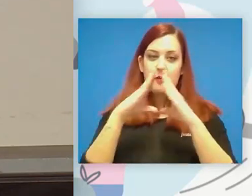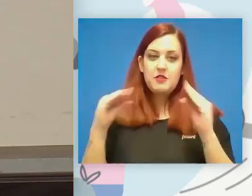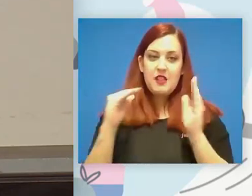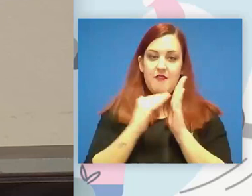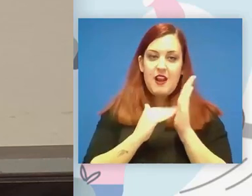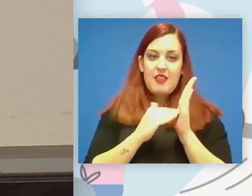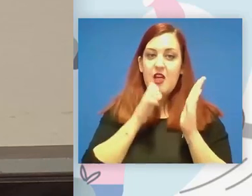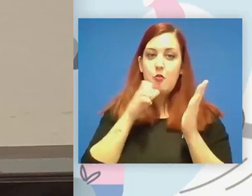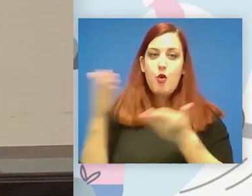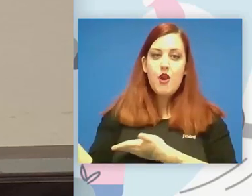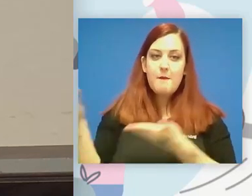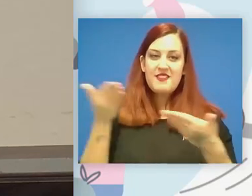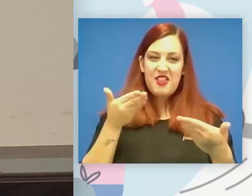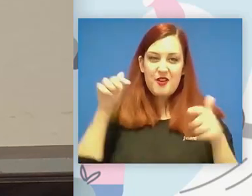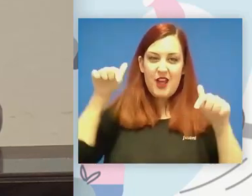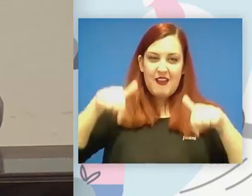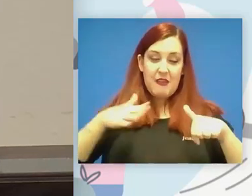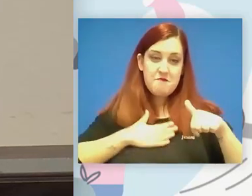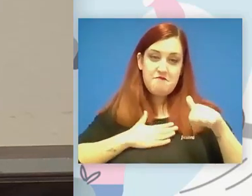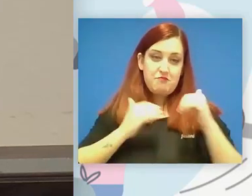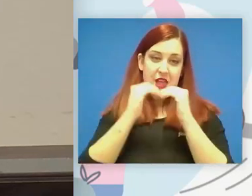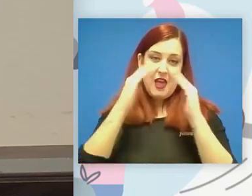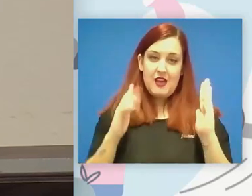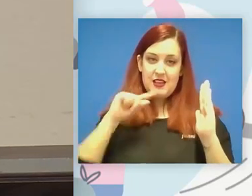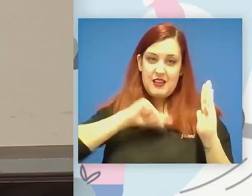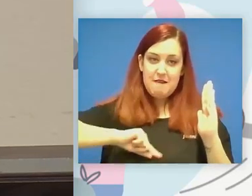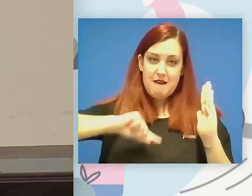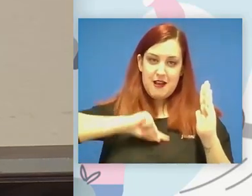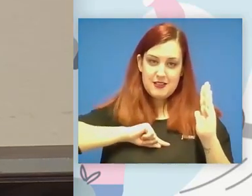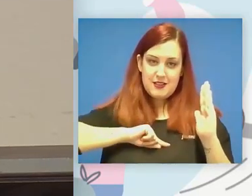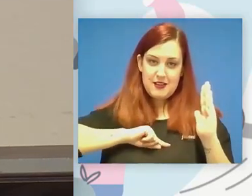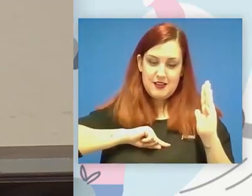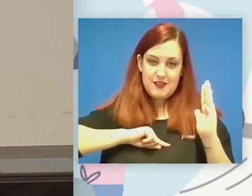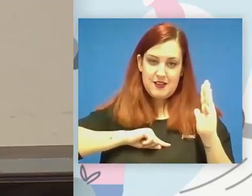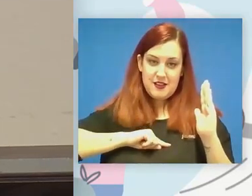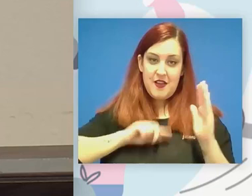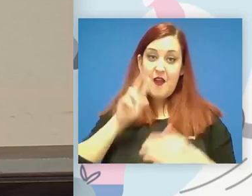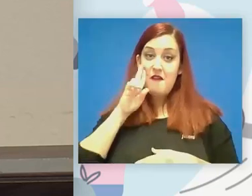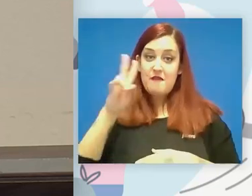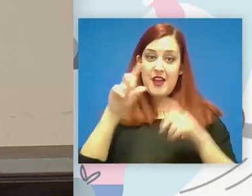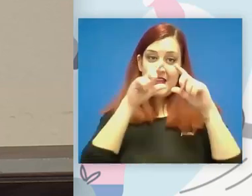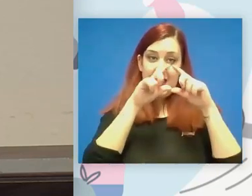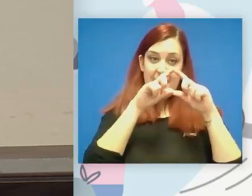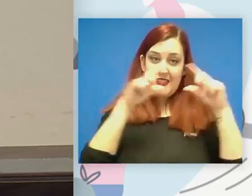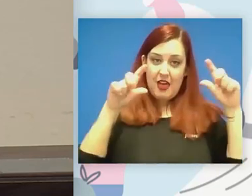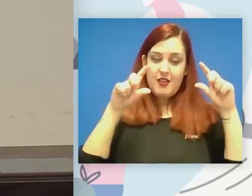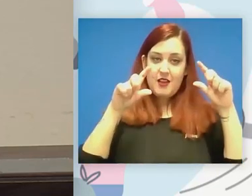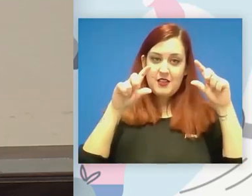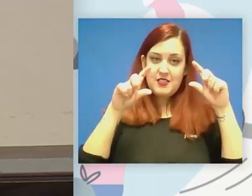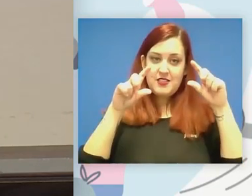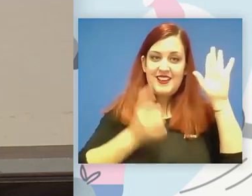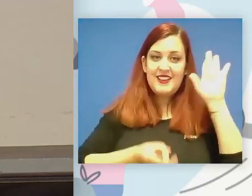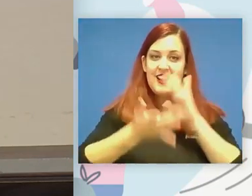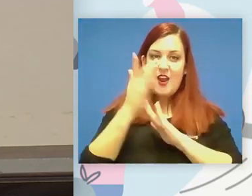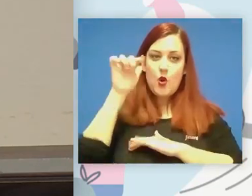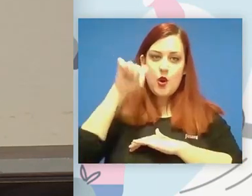vuestra invitación, estar aquí en casa y, bueno, ver que ya las entidades que promovieron este seminario desde sus